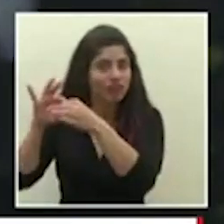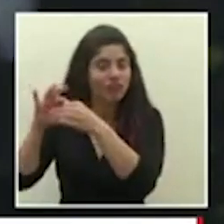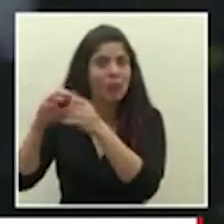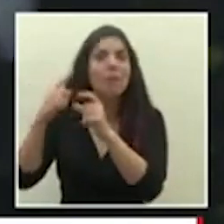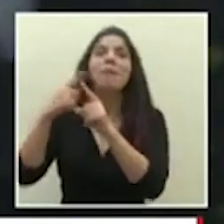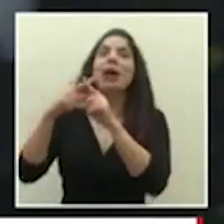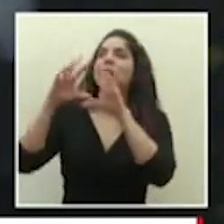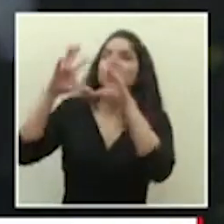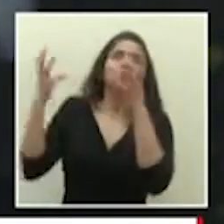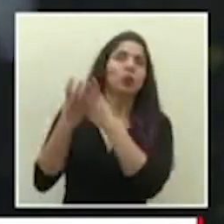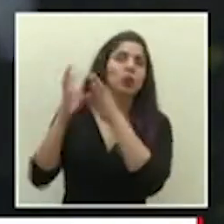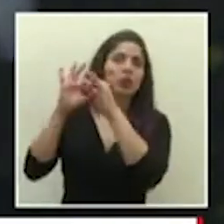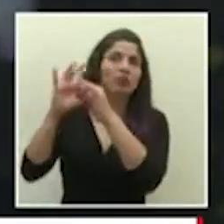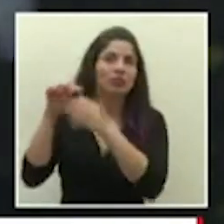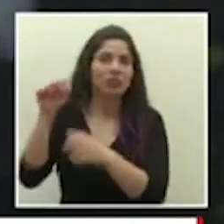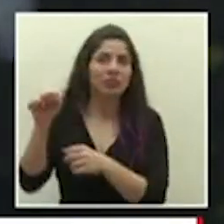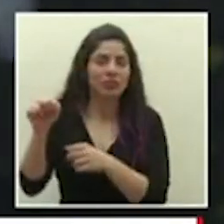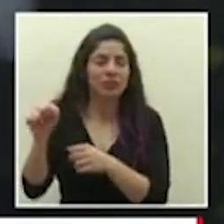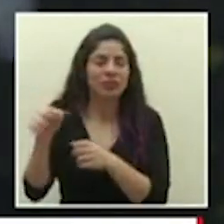parte del resto del mundo